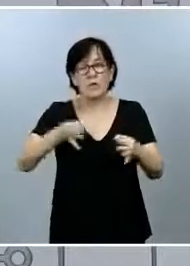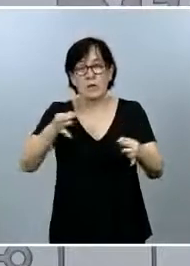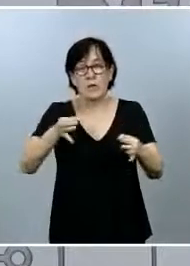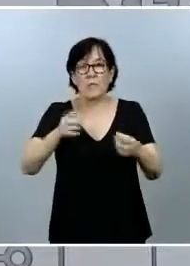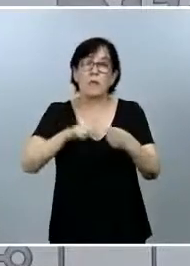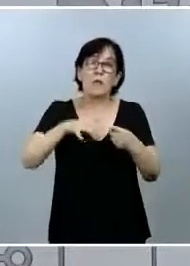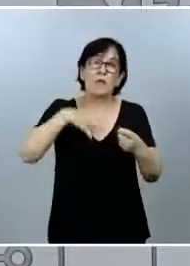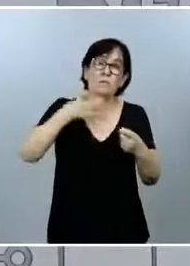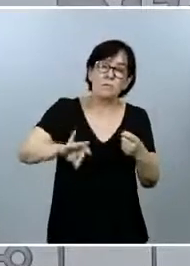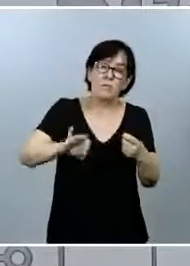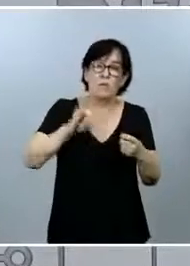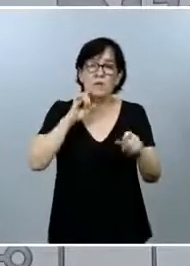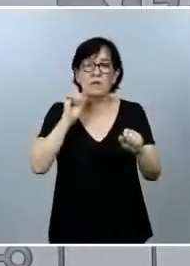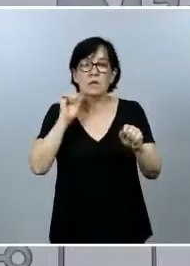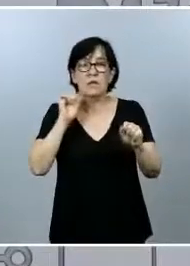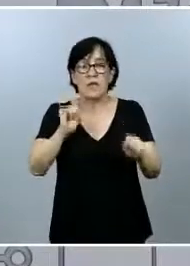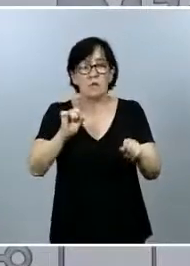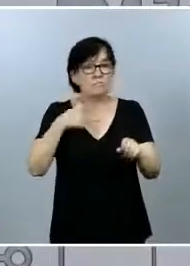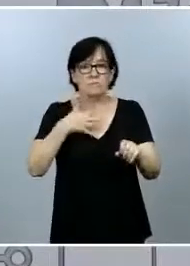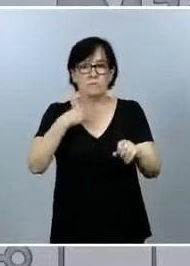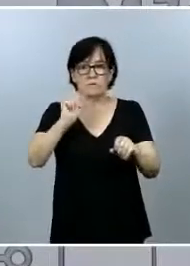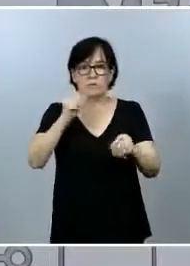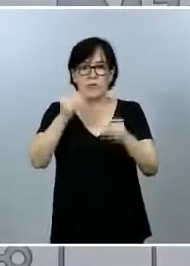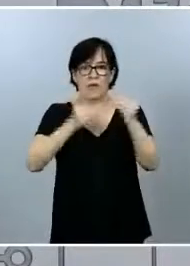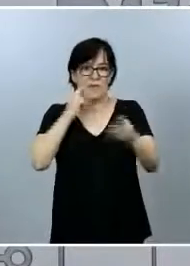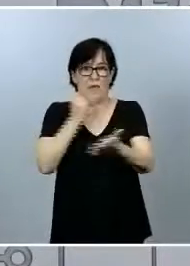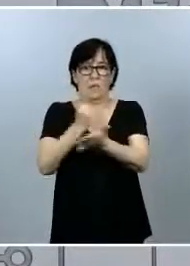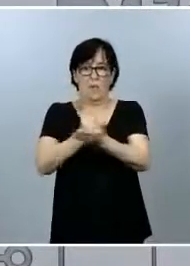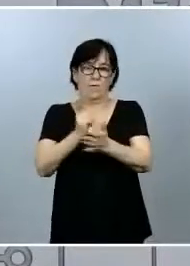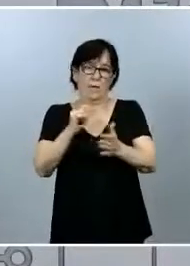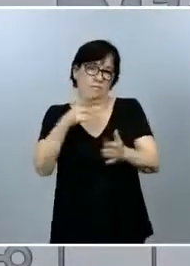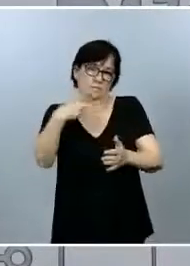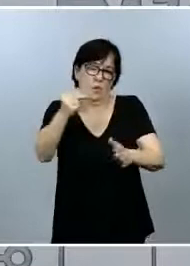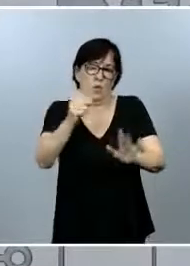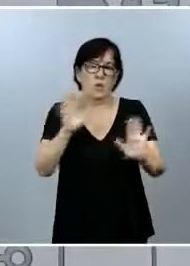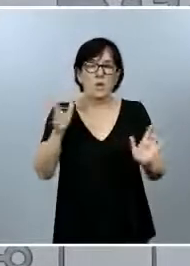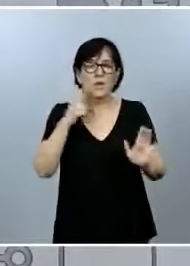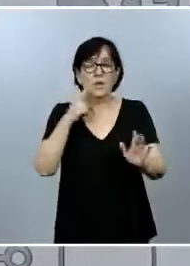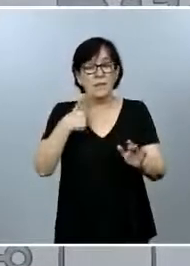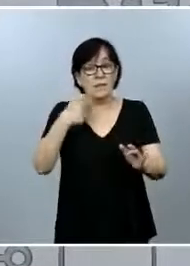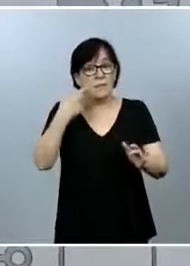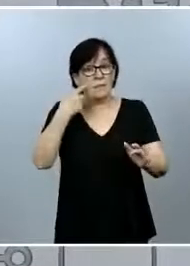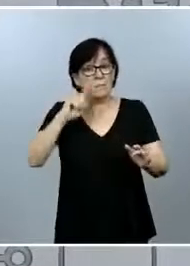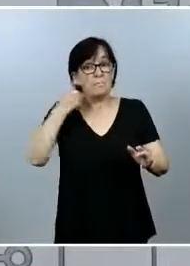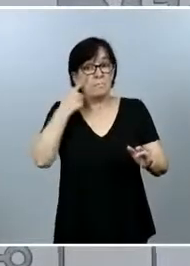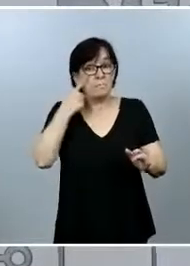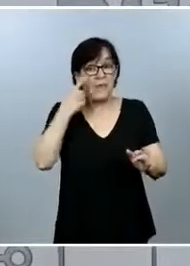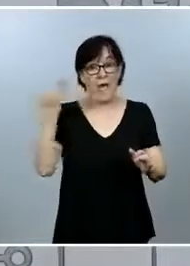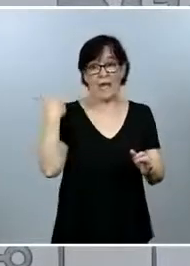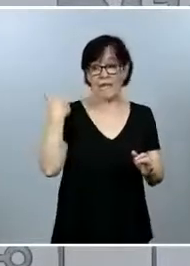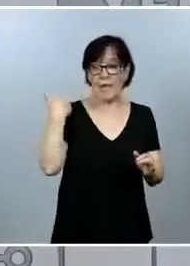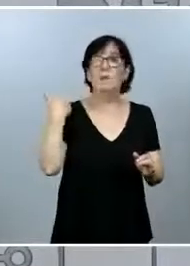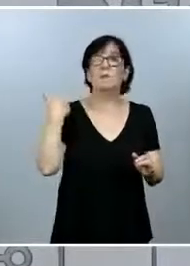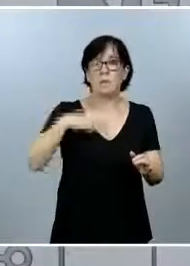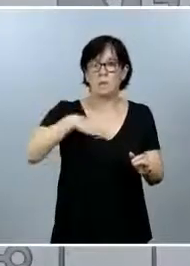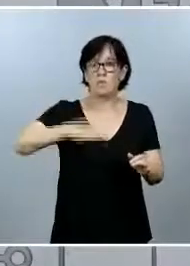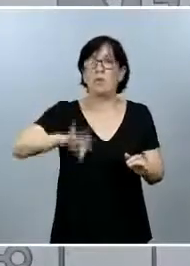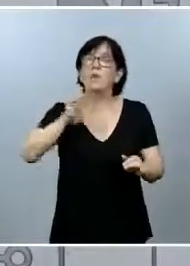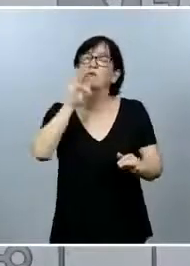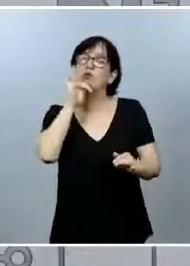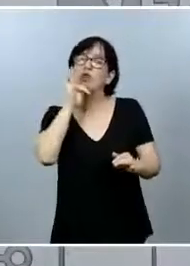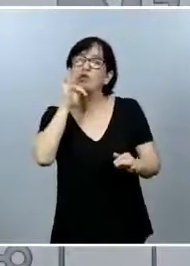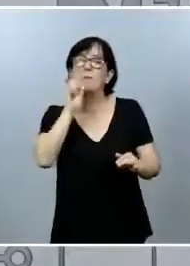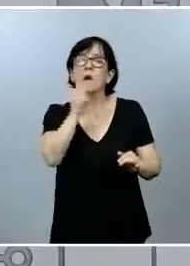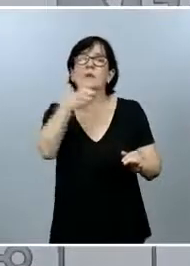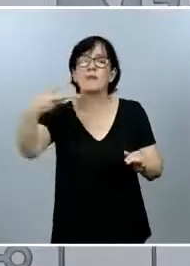puede rechazar hacerse la prueba, pero también es cierto que los que se identificaron ayer pueden estar todavía pendientes de resultados,